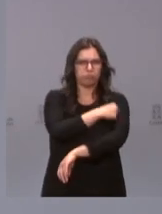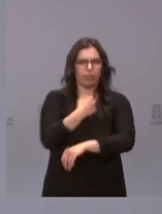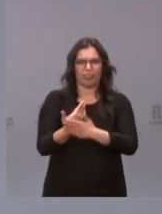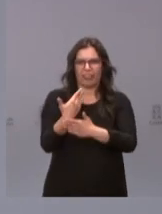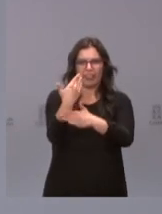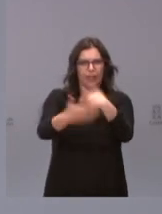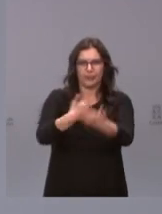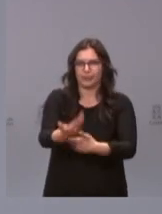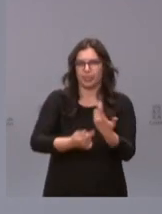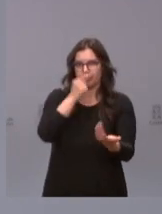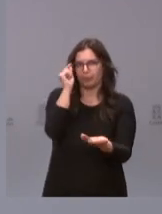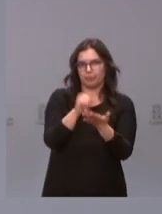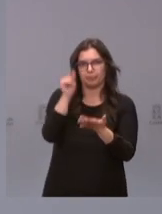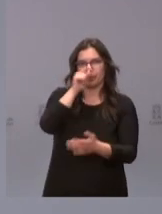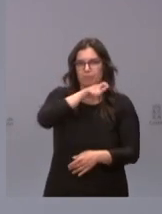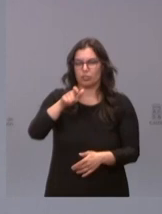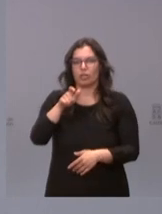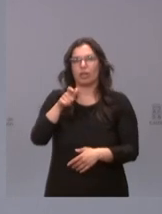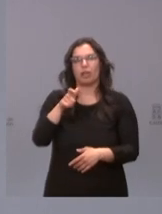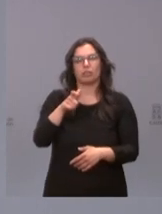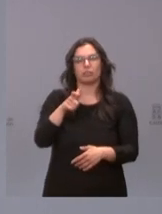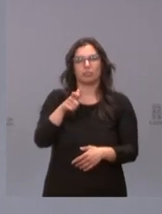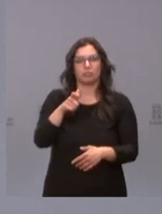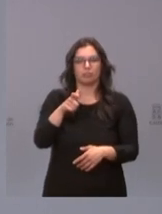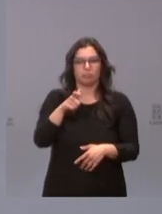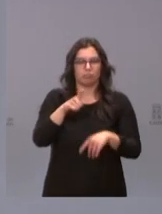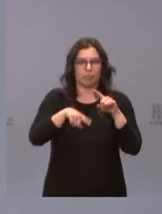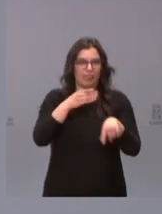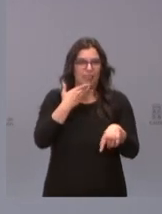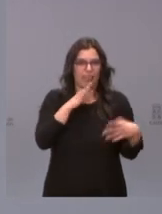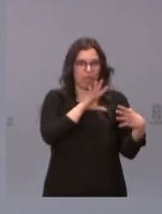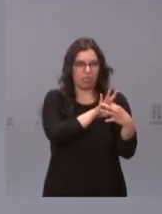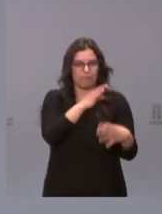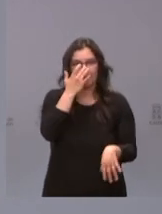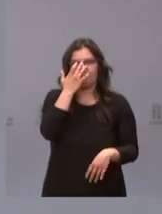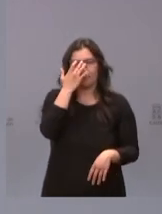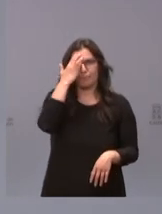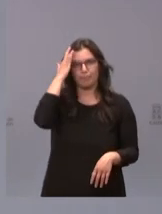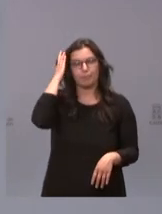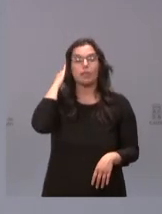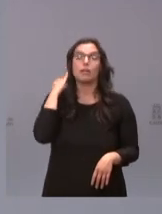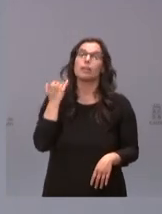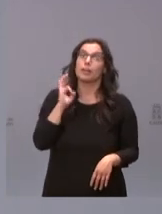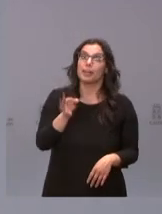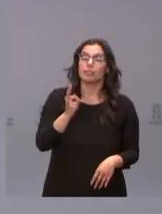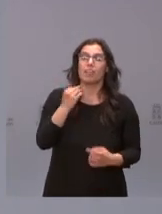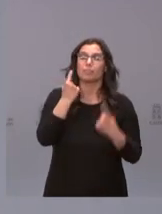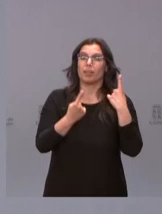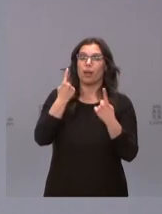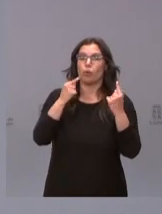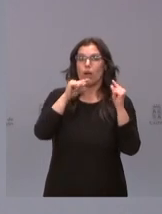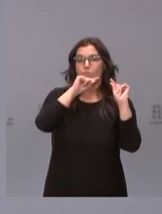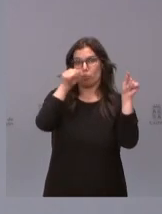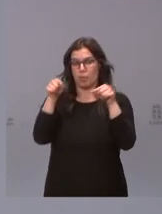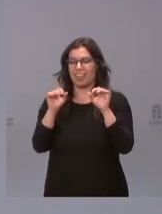son inoculadas en las personas a las que van destinadas. Es verdad que hay determinadas provincias